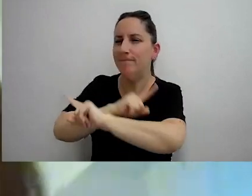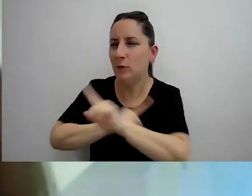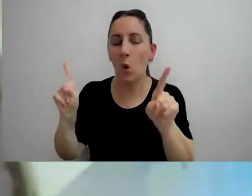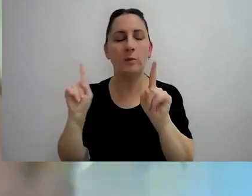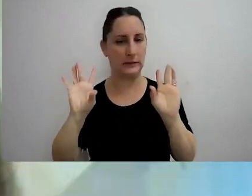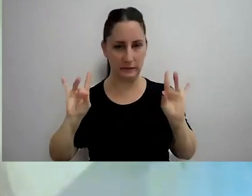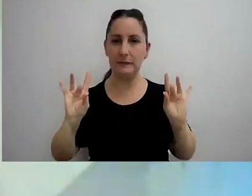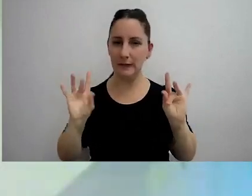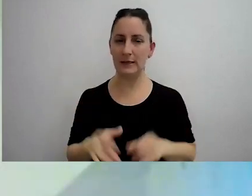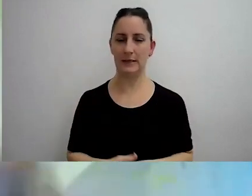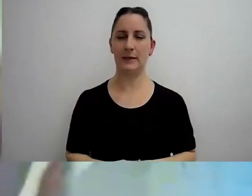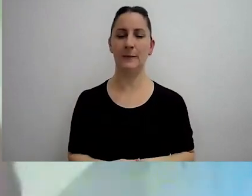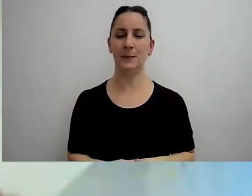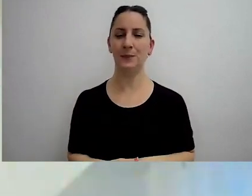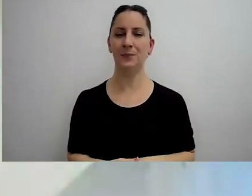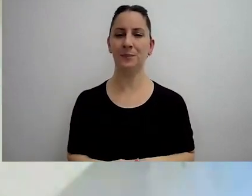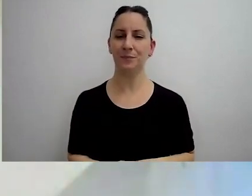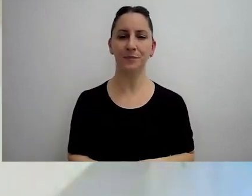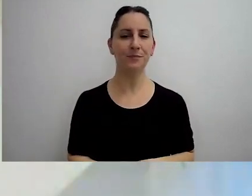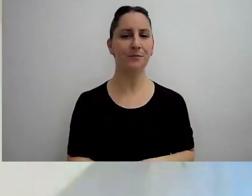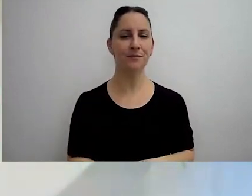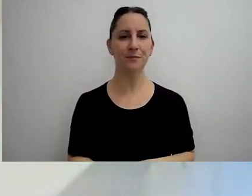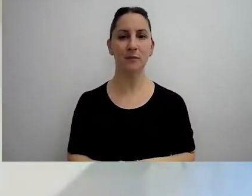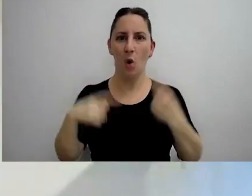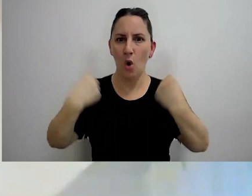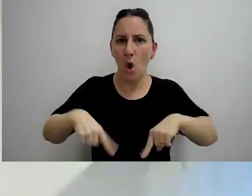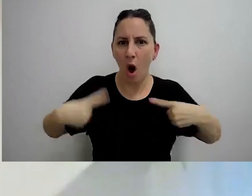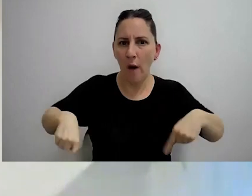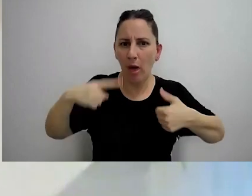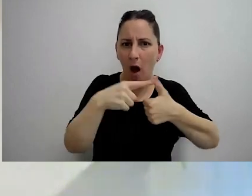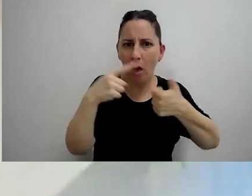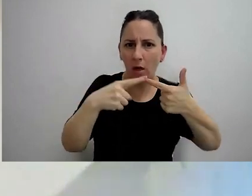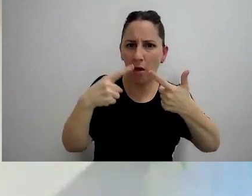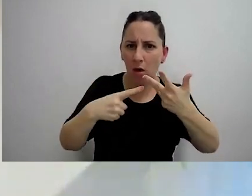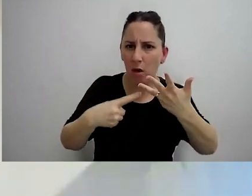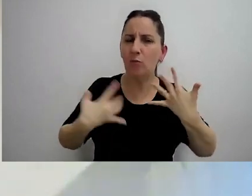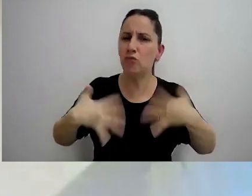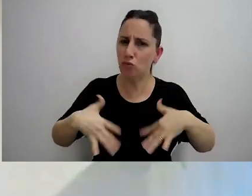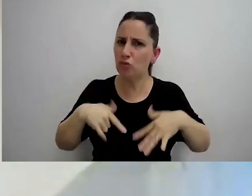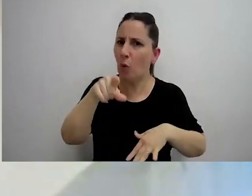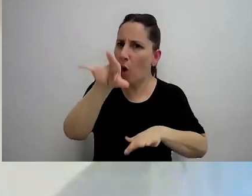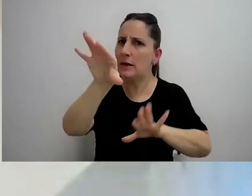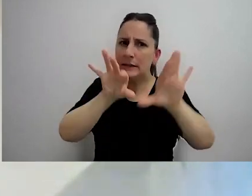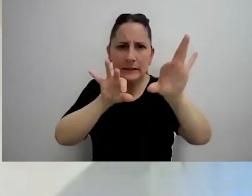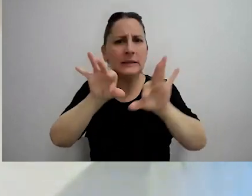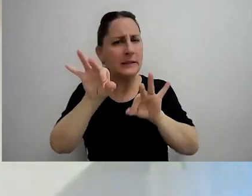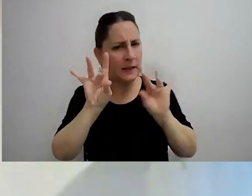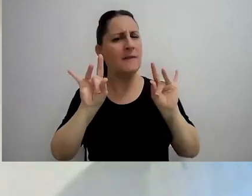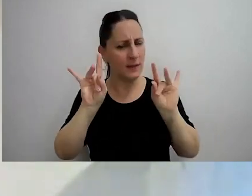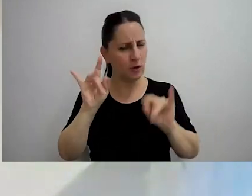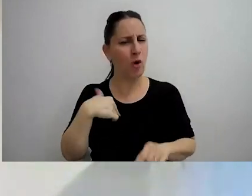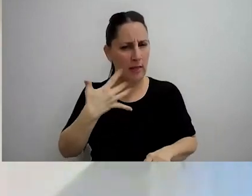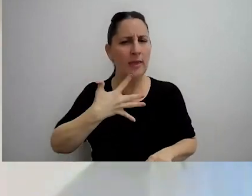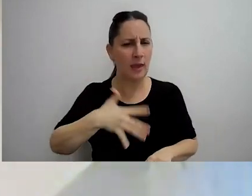no aparte hubo realmente muchas novedades así que entiendo la dificultad de poder hacer esa selección gracias